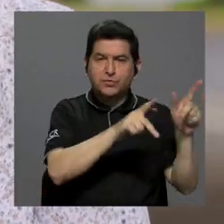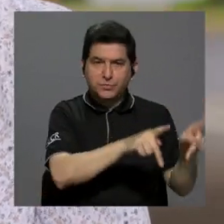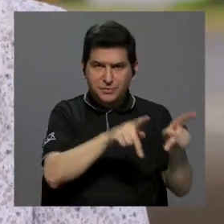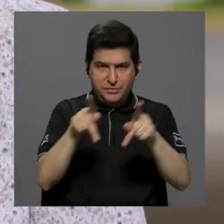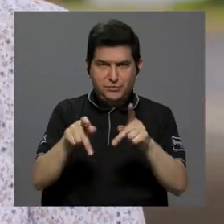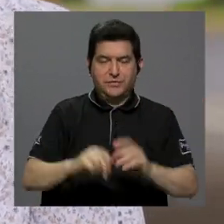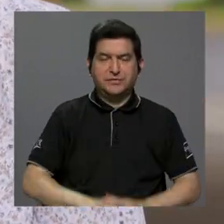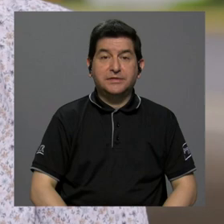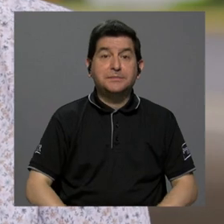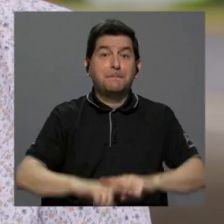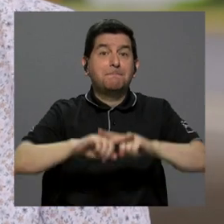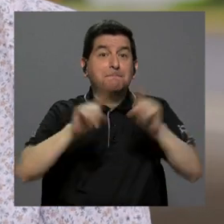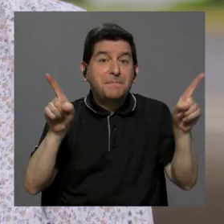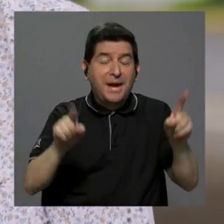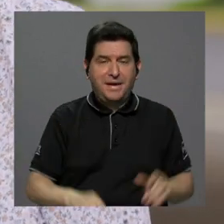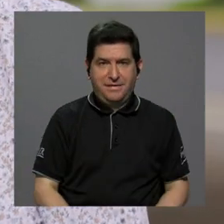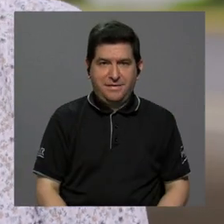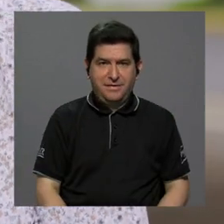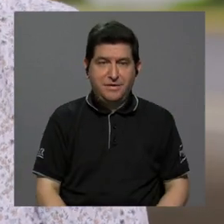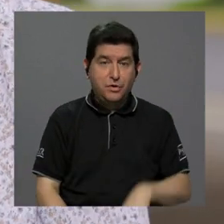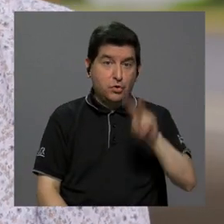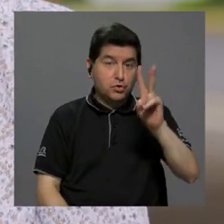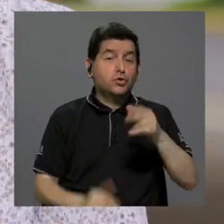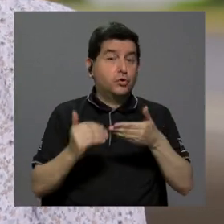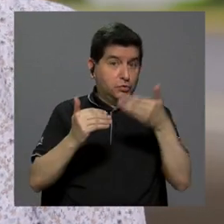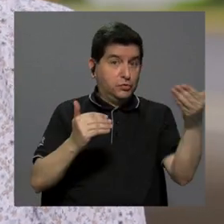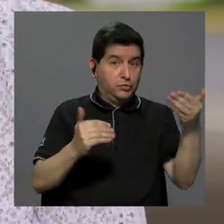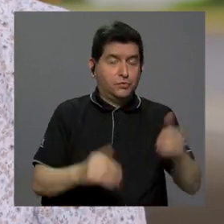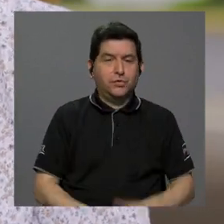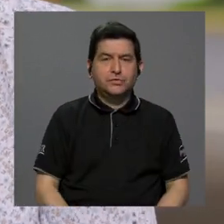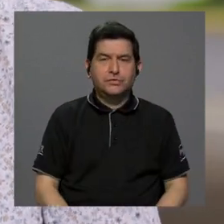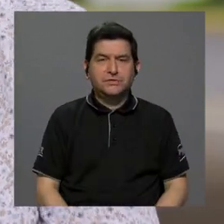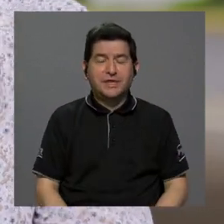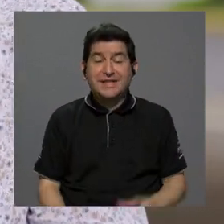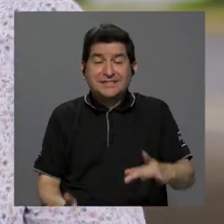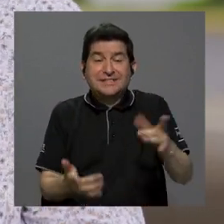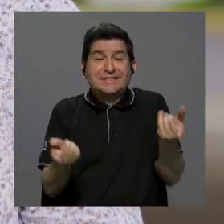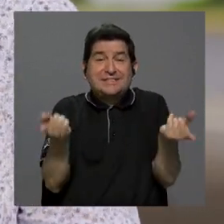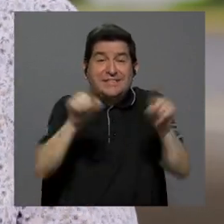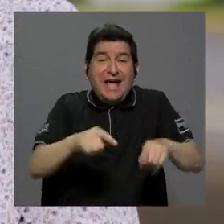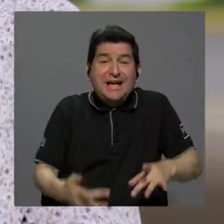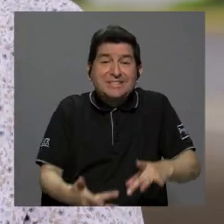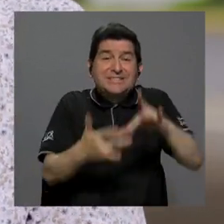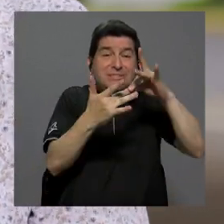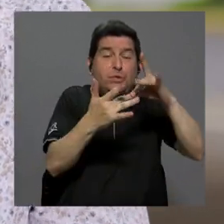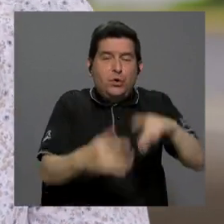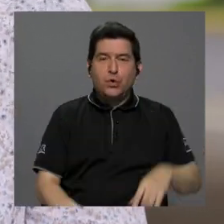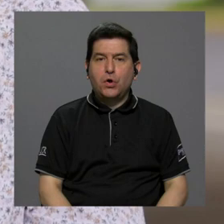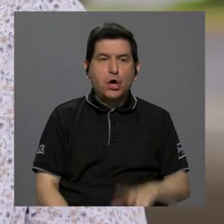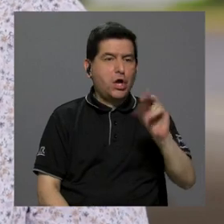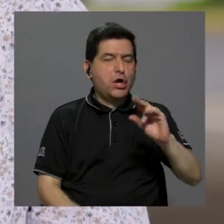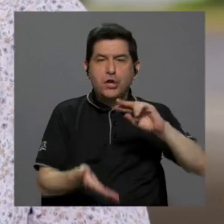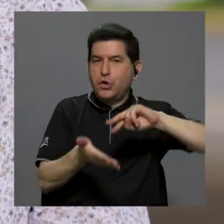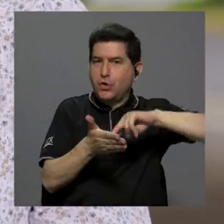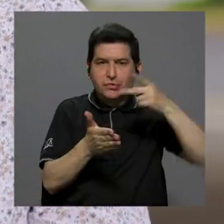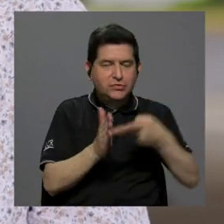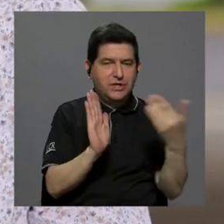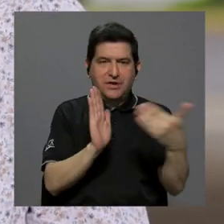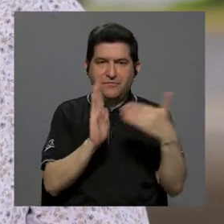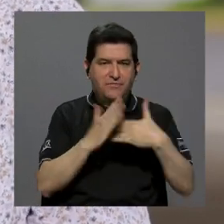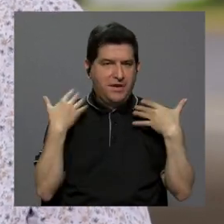salud de las personas. Pero son básicamente esos dos elementos, que sea excepcional y que no